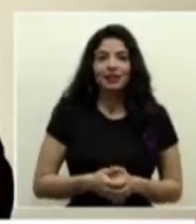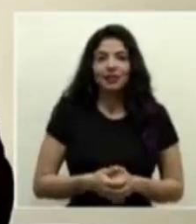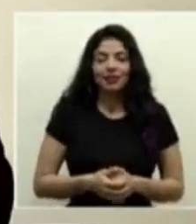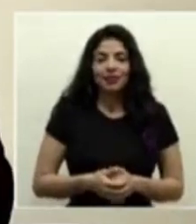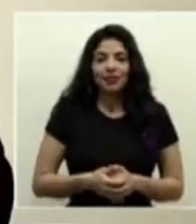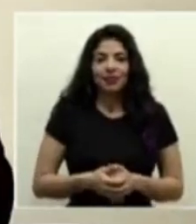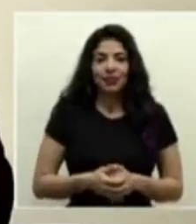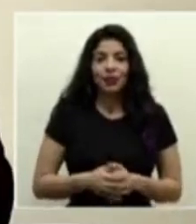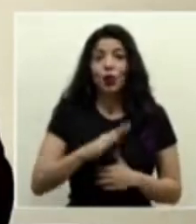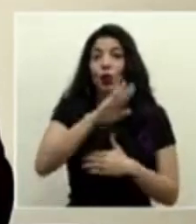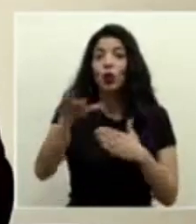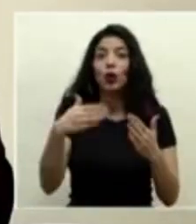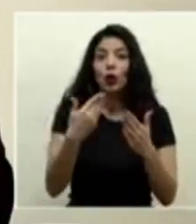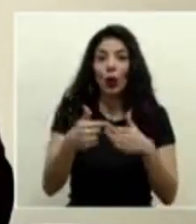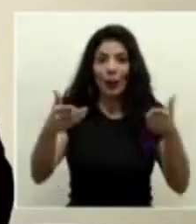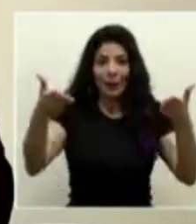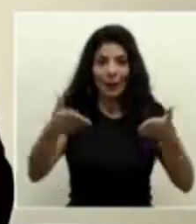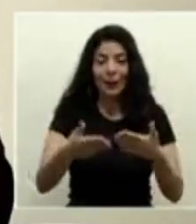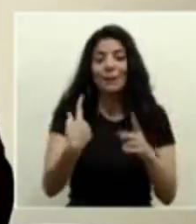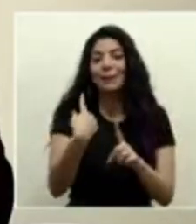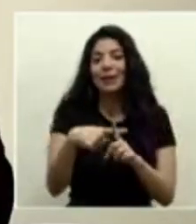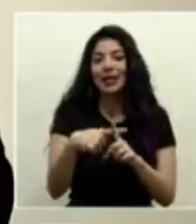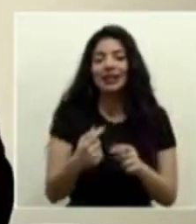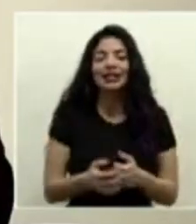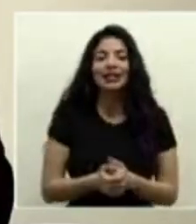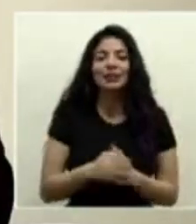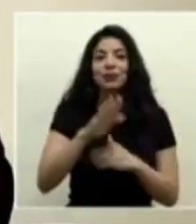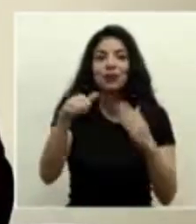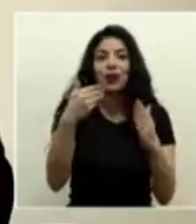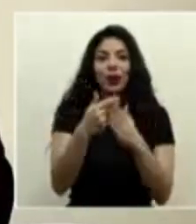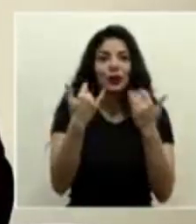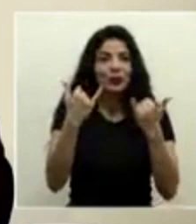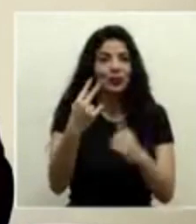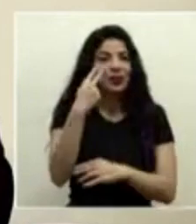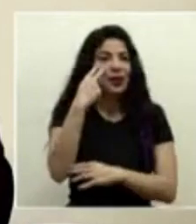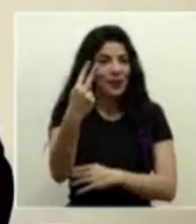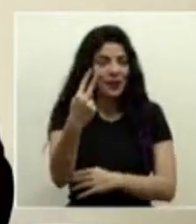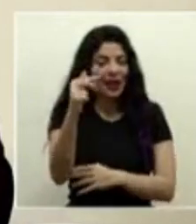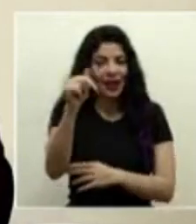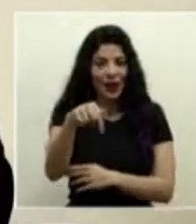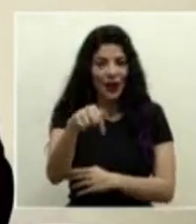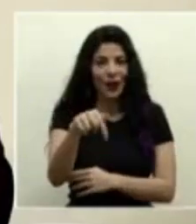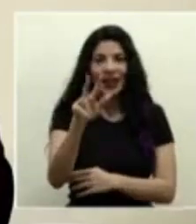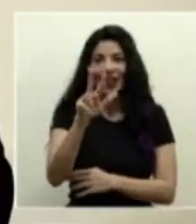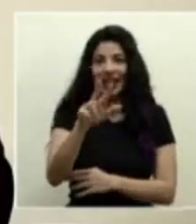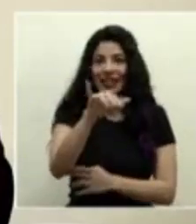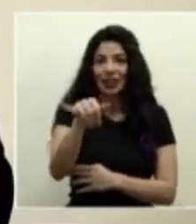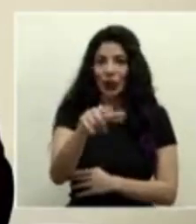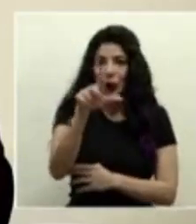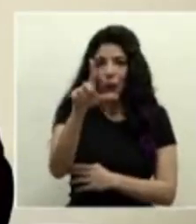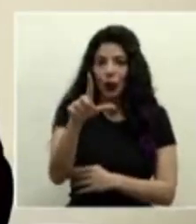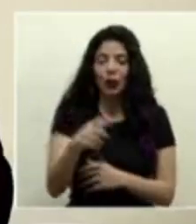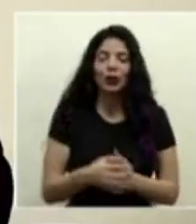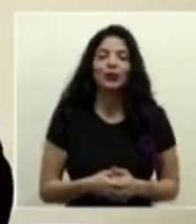los y las presentes y los que están también sintonizando hoy 3 de julio.